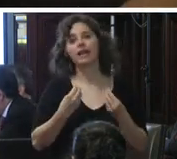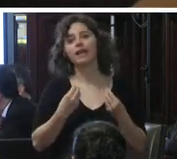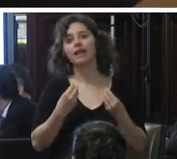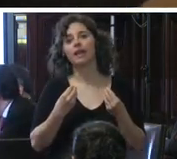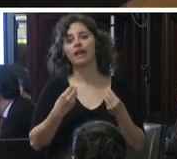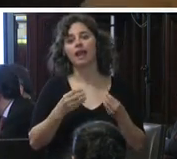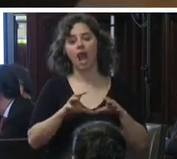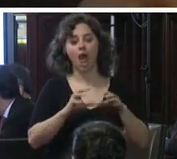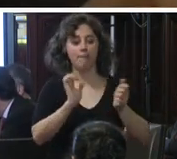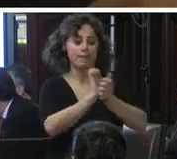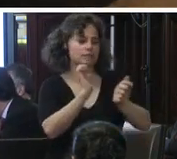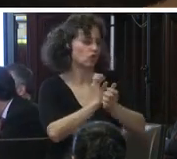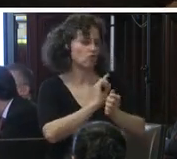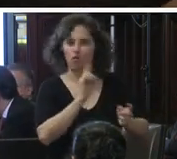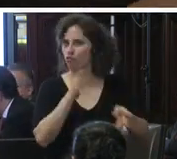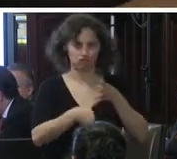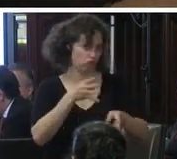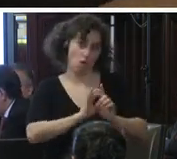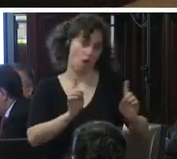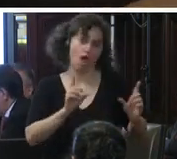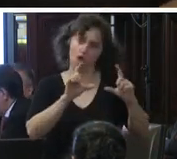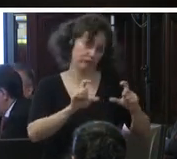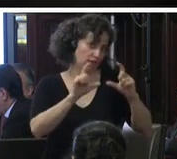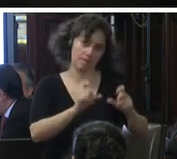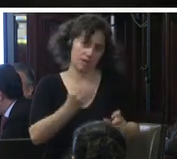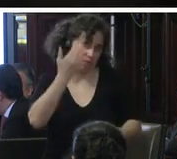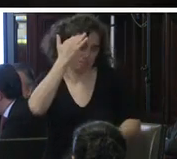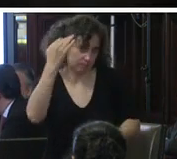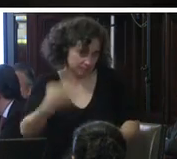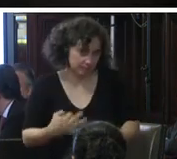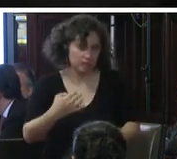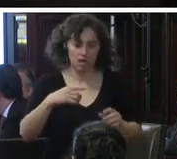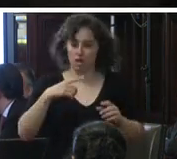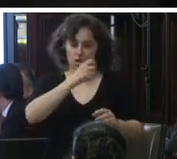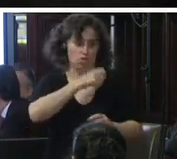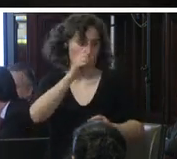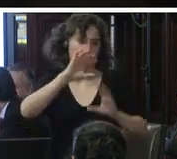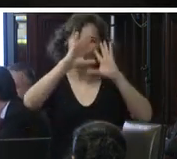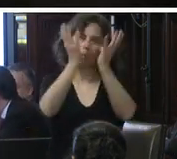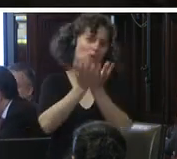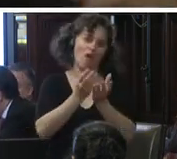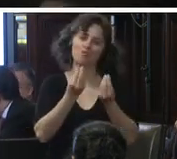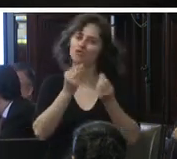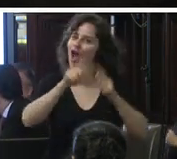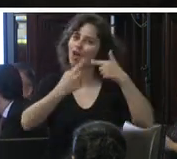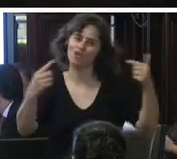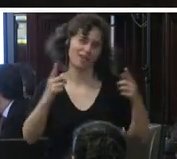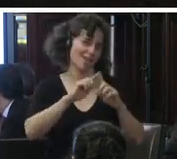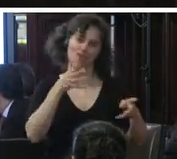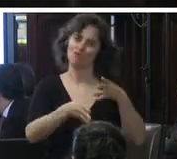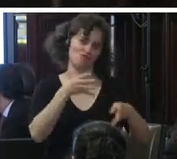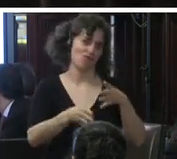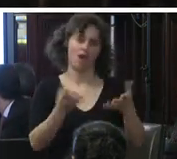la prisión no funciona y ciertamente pues en nuestra civilización hay muchas cosas que no funcionan ahora